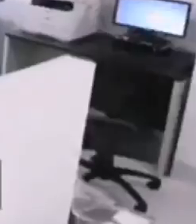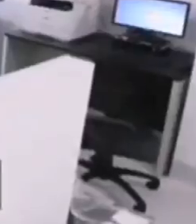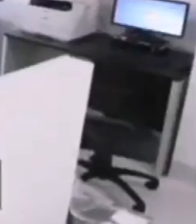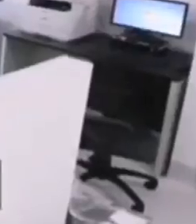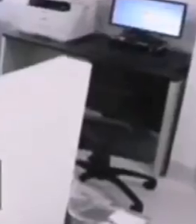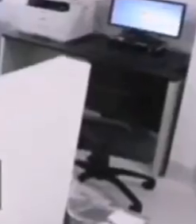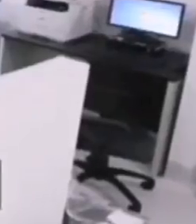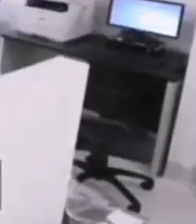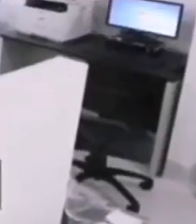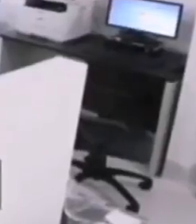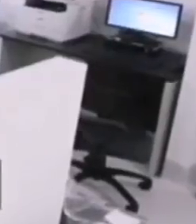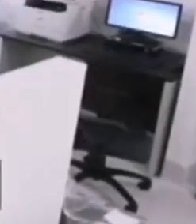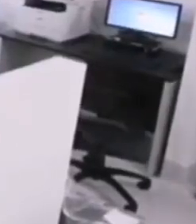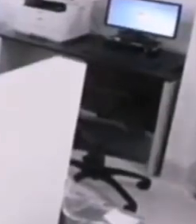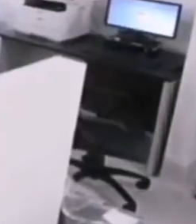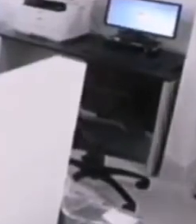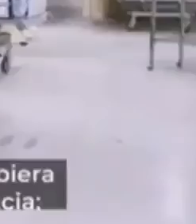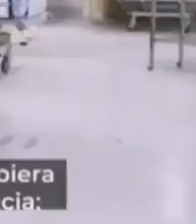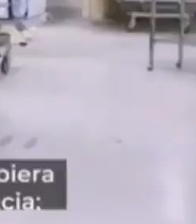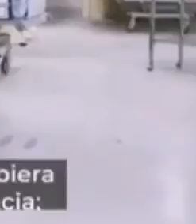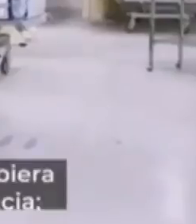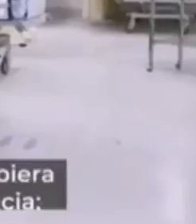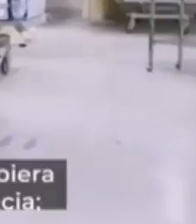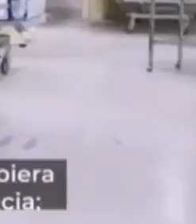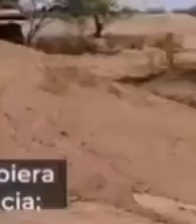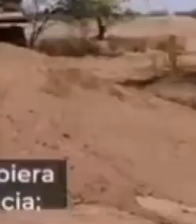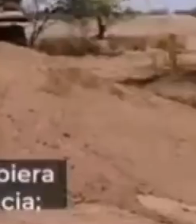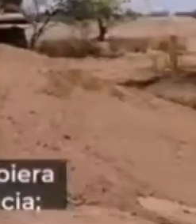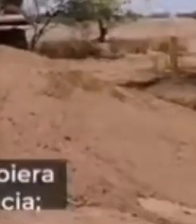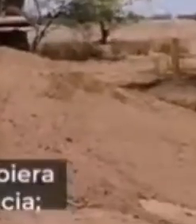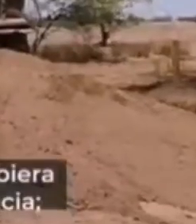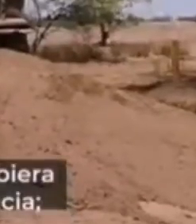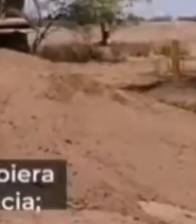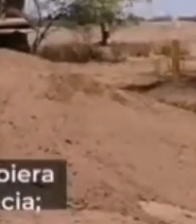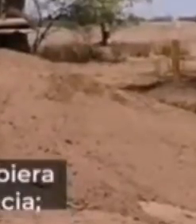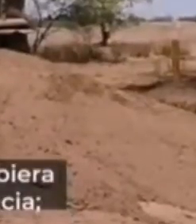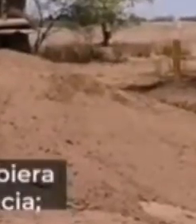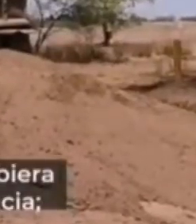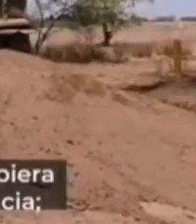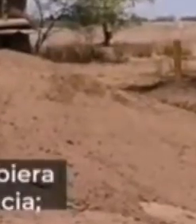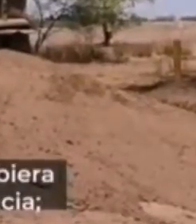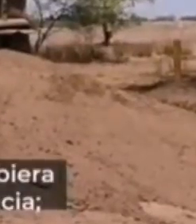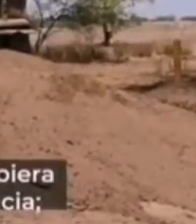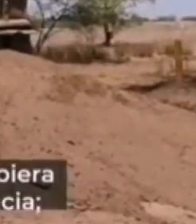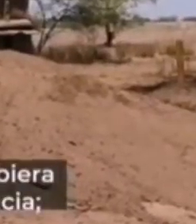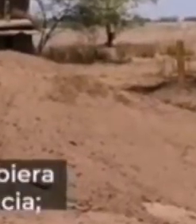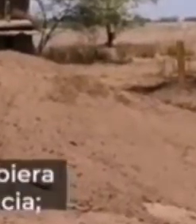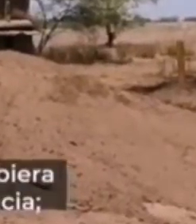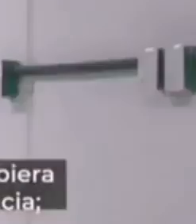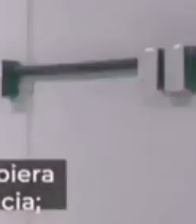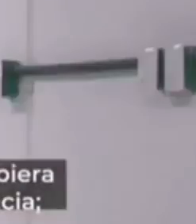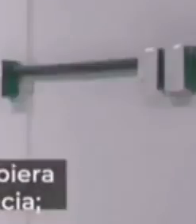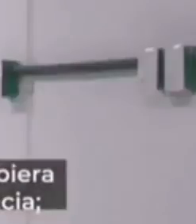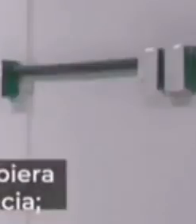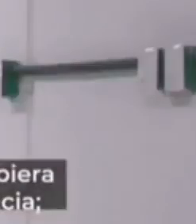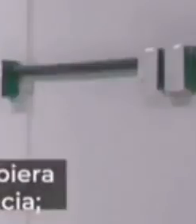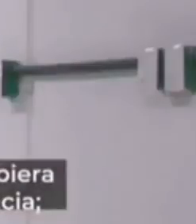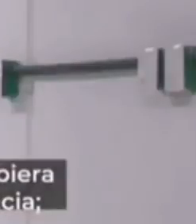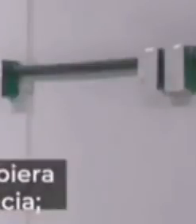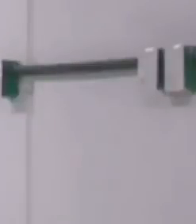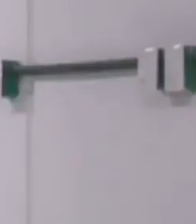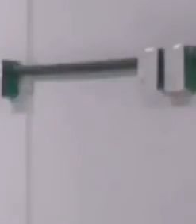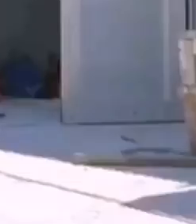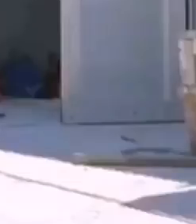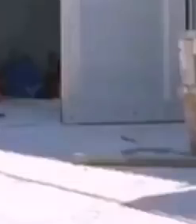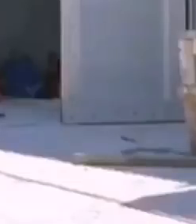pesos por las 342 camas. Además, la construcción de un solo hospital hubiera tenido un impacto único en su zona de